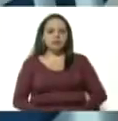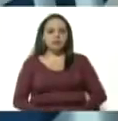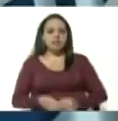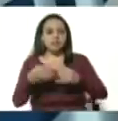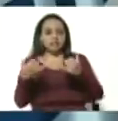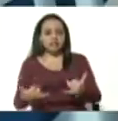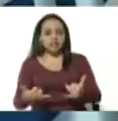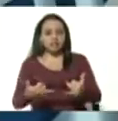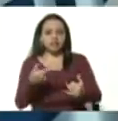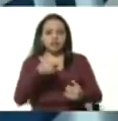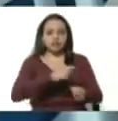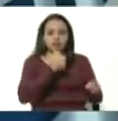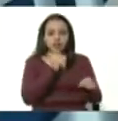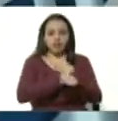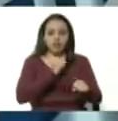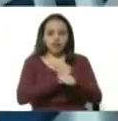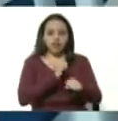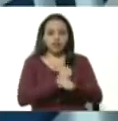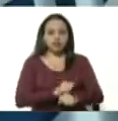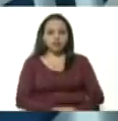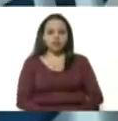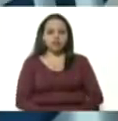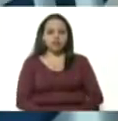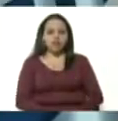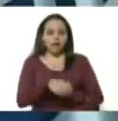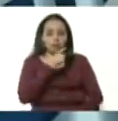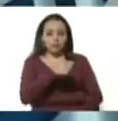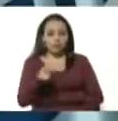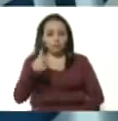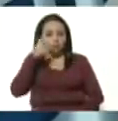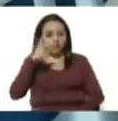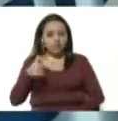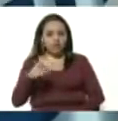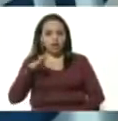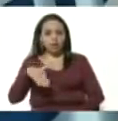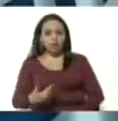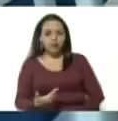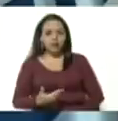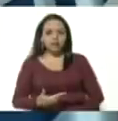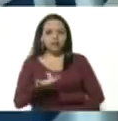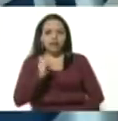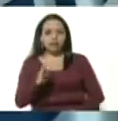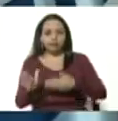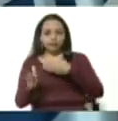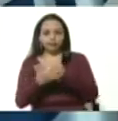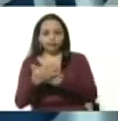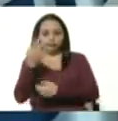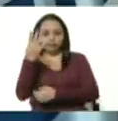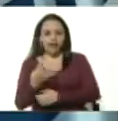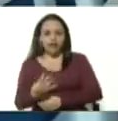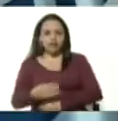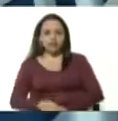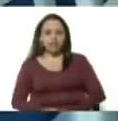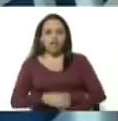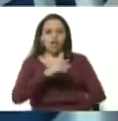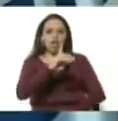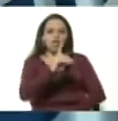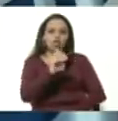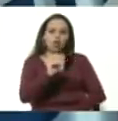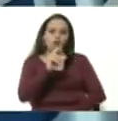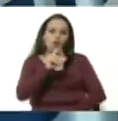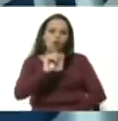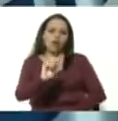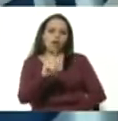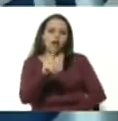trabajando para que estas personas sean recluidas en la cárcel del Dorado en el Estado